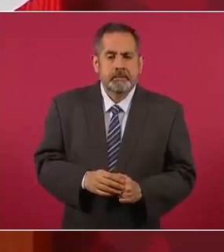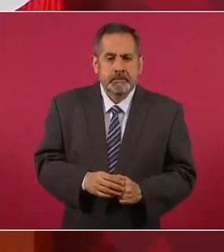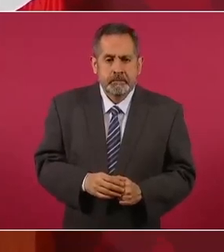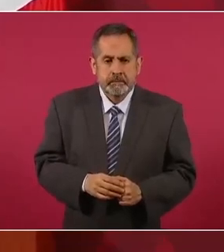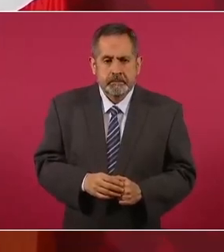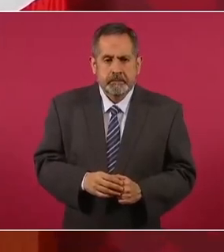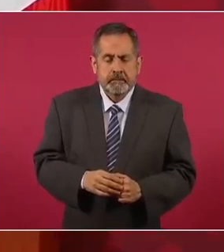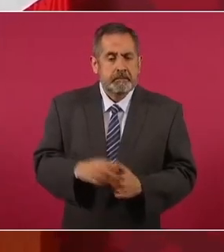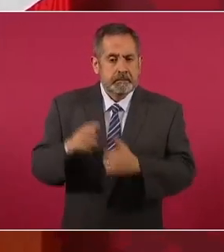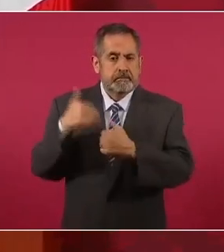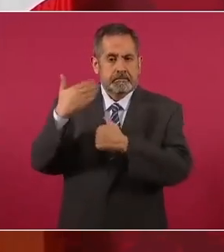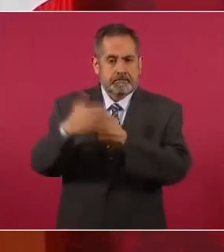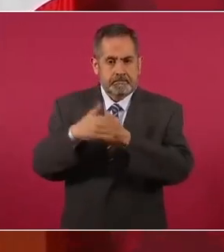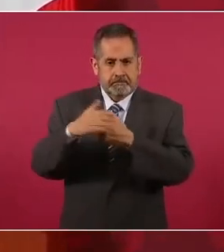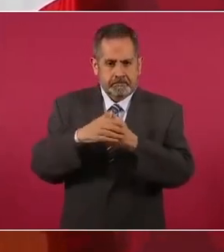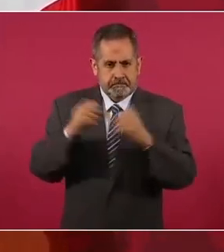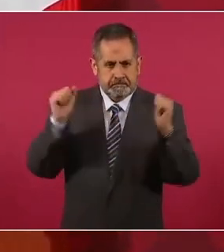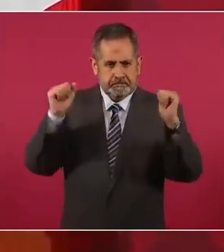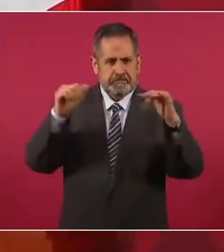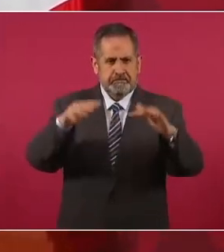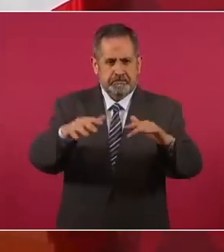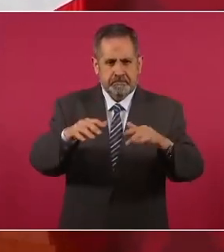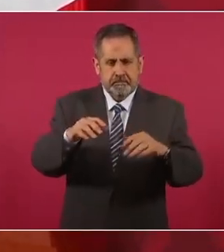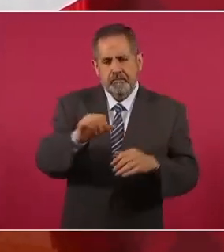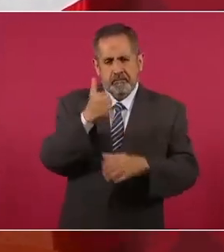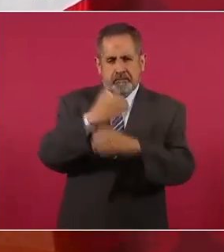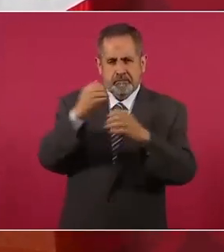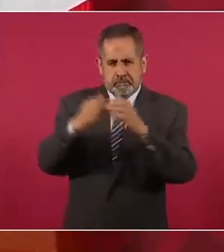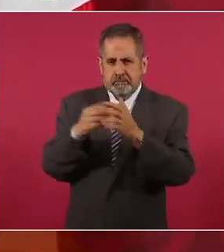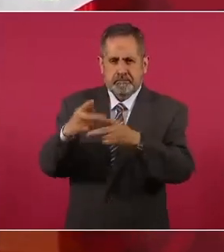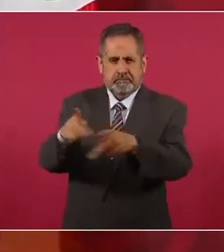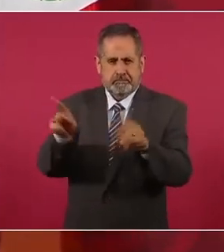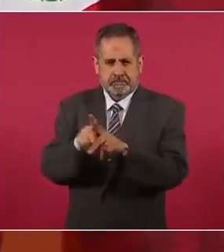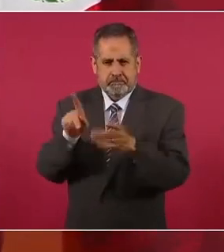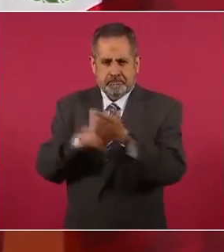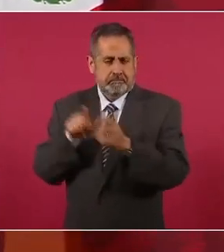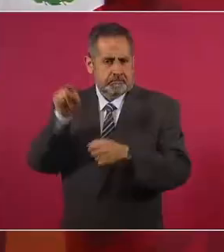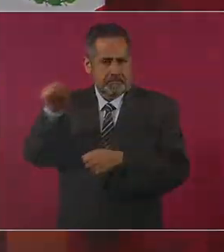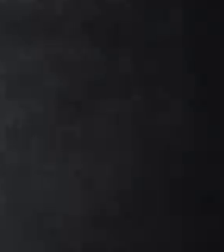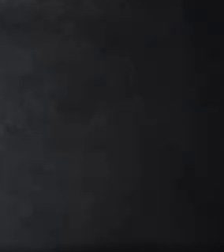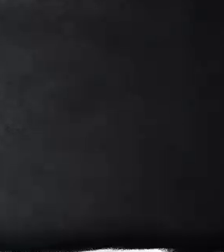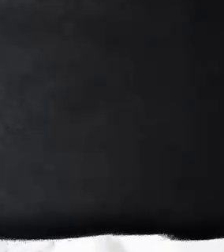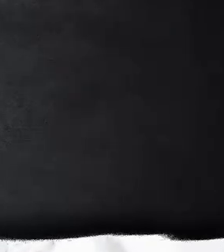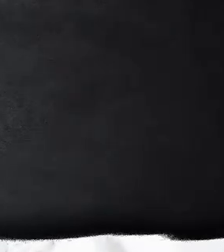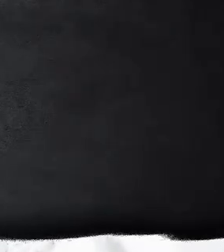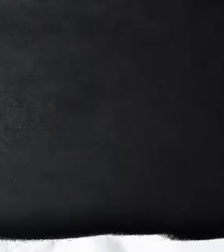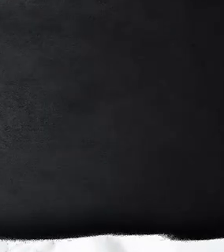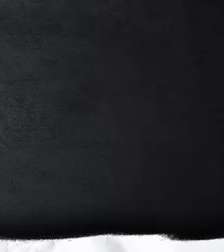nos acompañen a la plaza porque voy a decir otras cosas. Abrazo que lo lleno en el primero de diciembre.